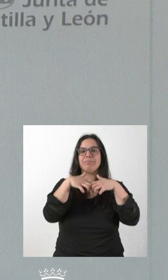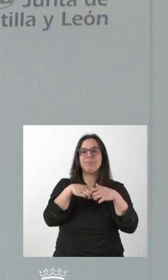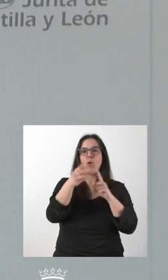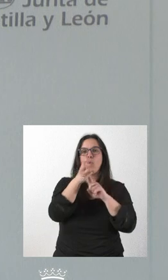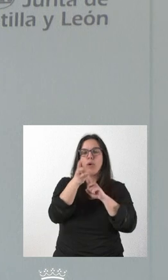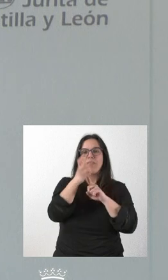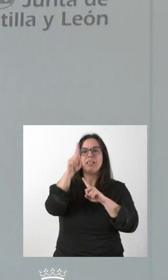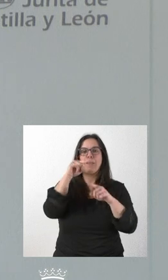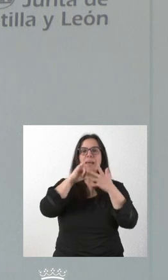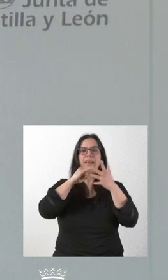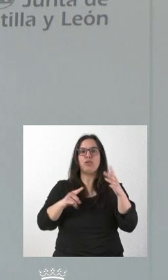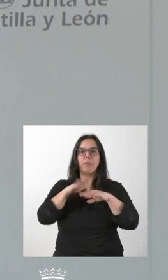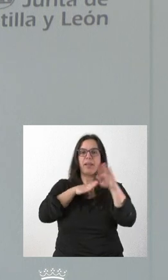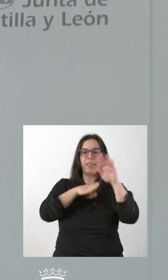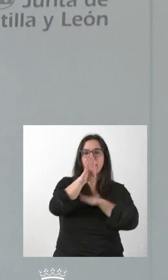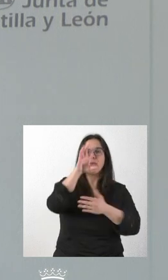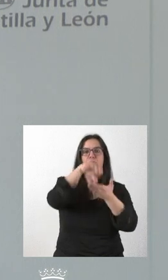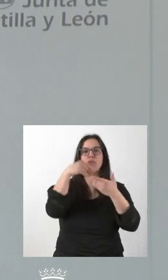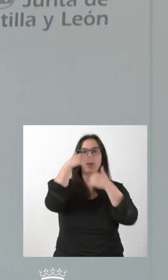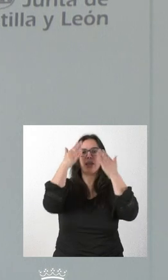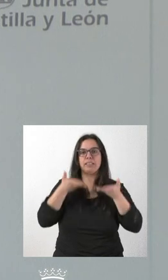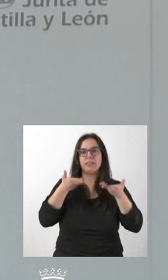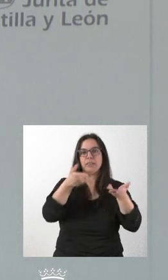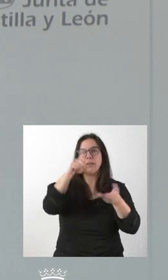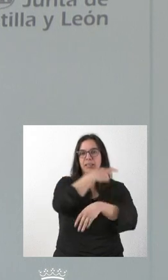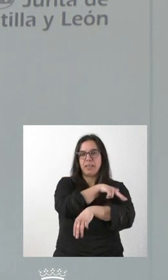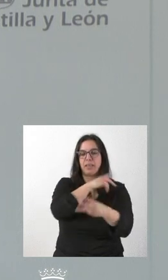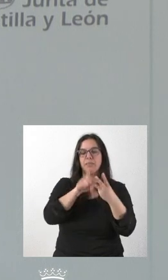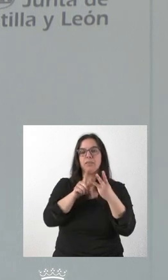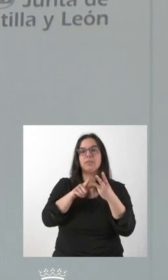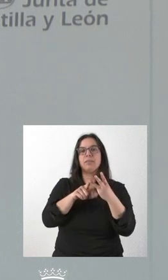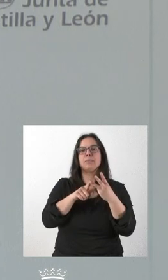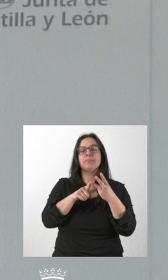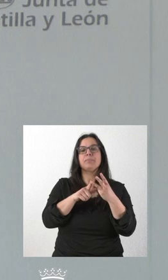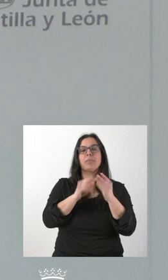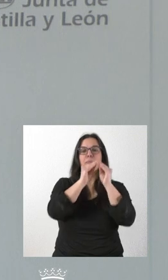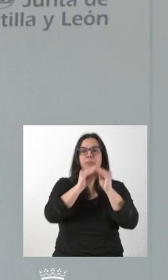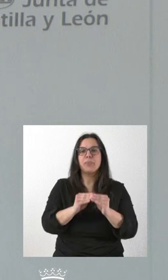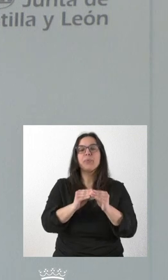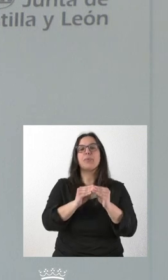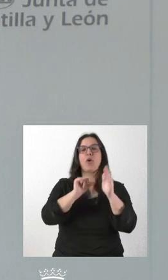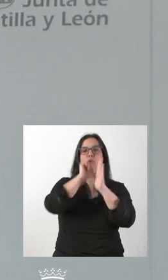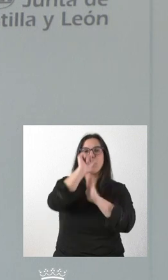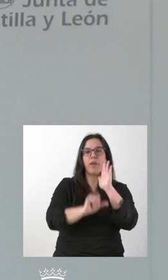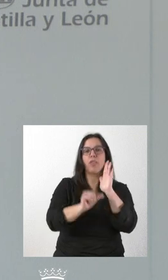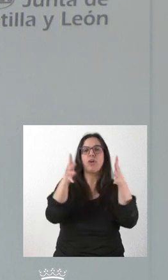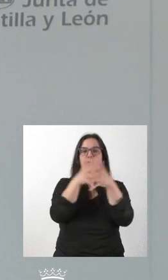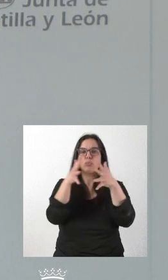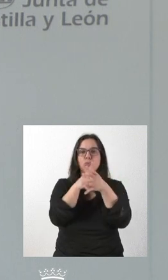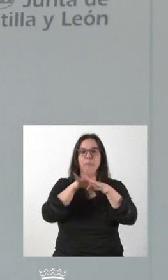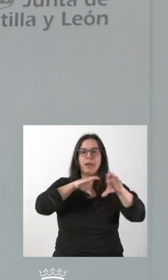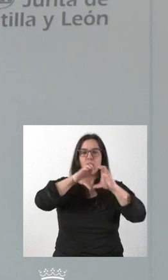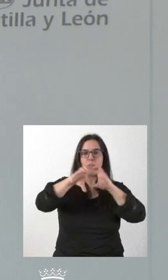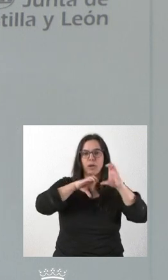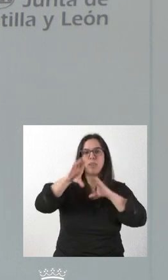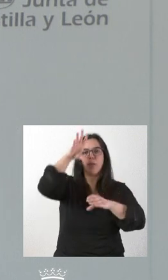electrónica de acceso para centros asistenciales, también en el ámbito del SACIL, el suministro, instalación y configuración de infraestructura de comunicaciones de núcleo